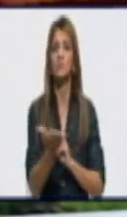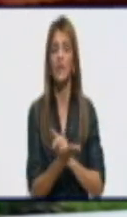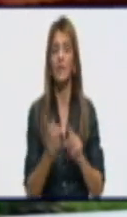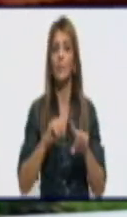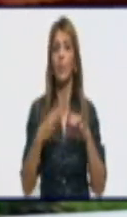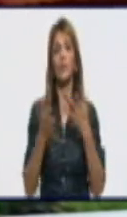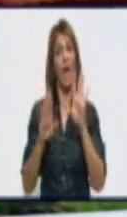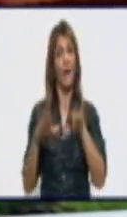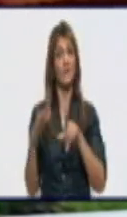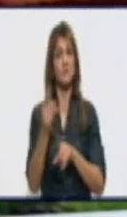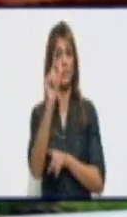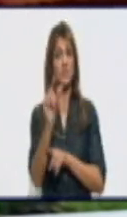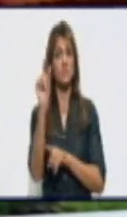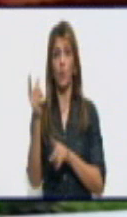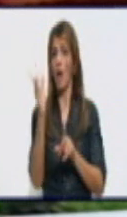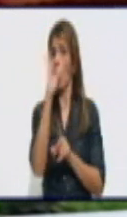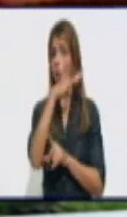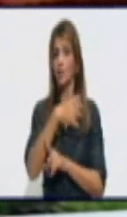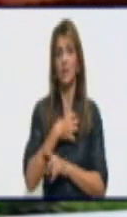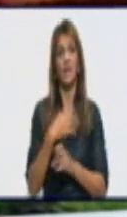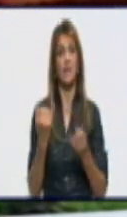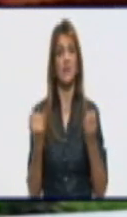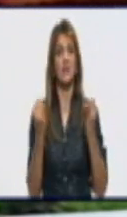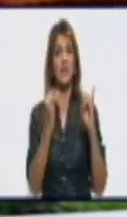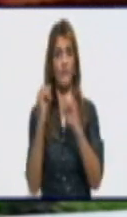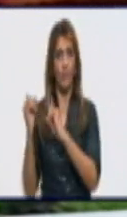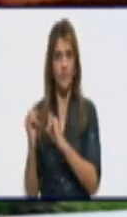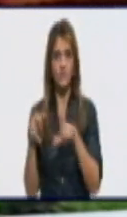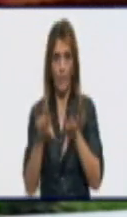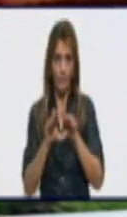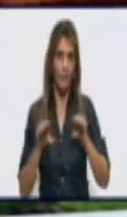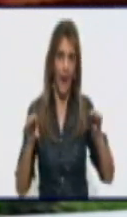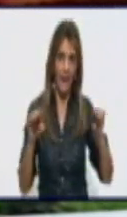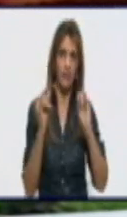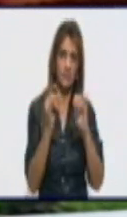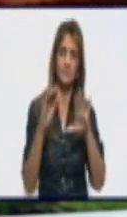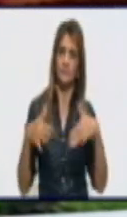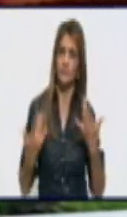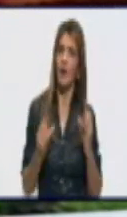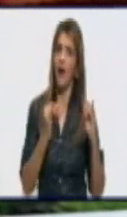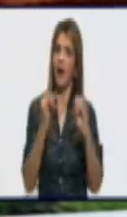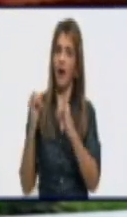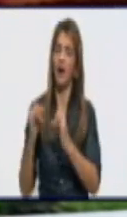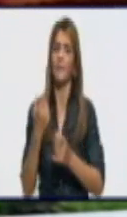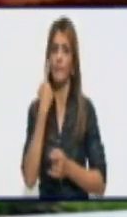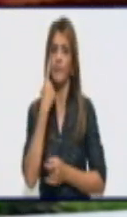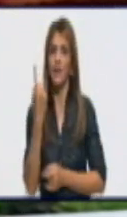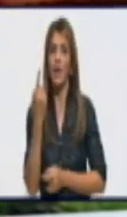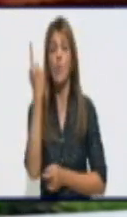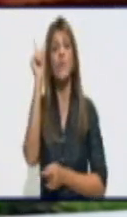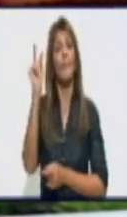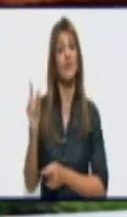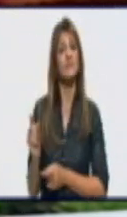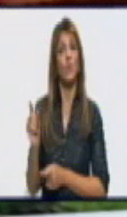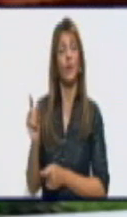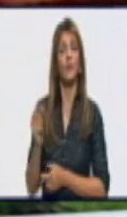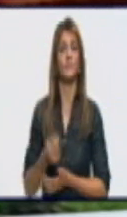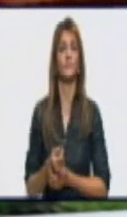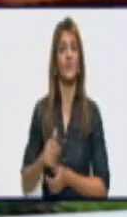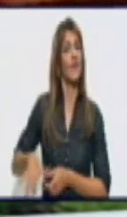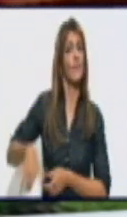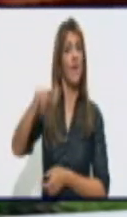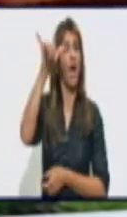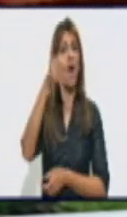información, y para eso es este tipo de programa. Una persona que viaja a cualquier país del mundo, que viajó por interés personal,